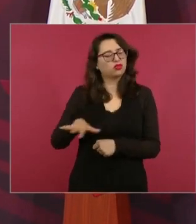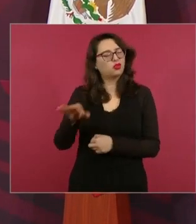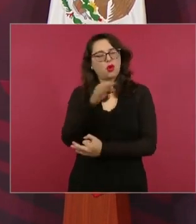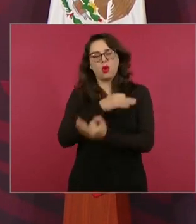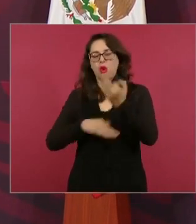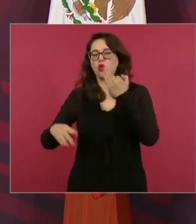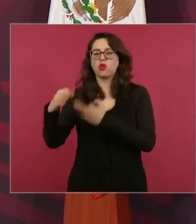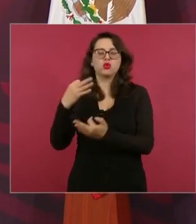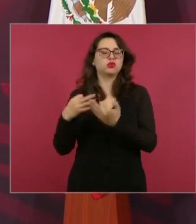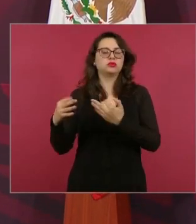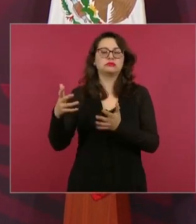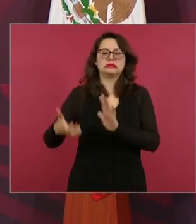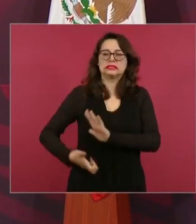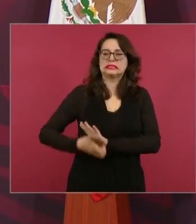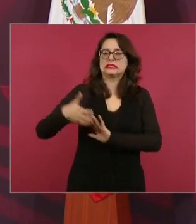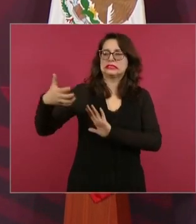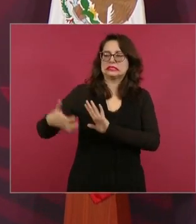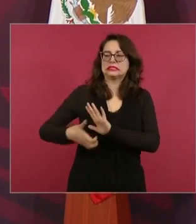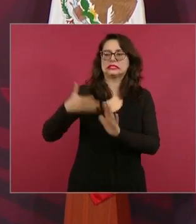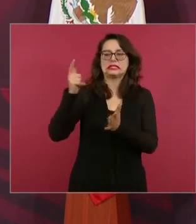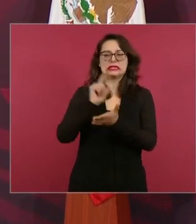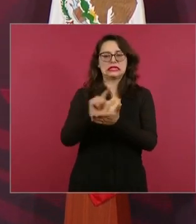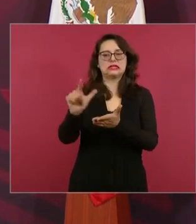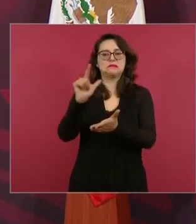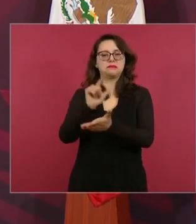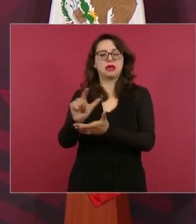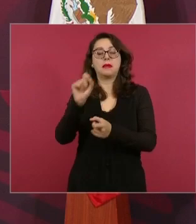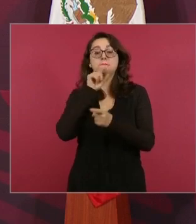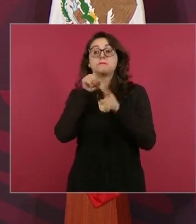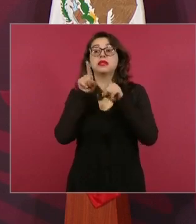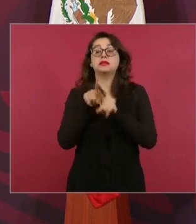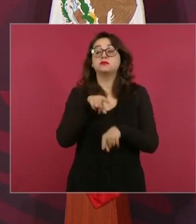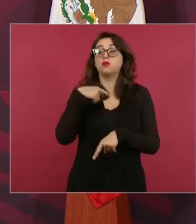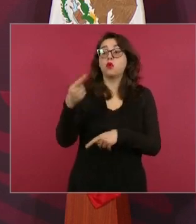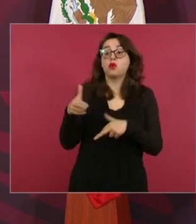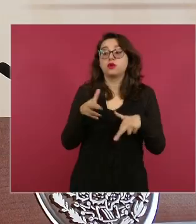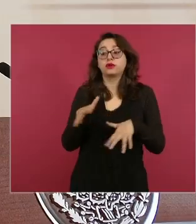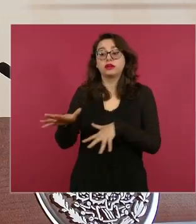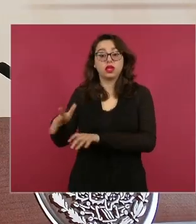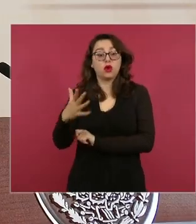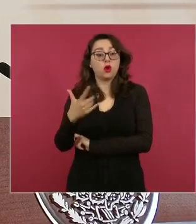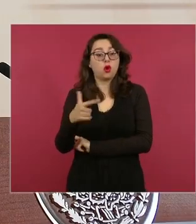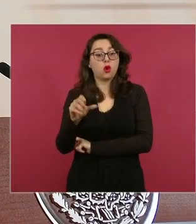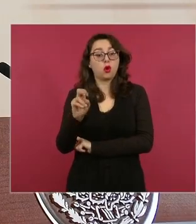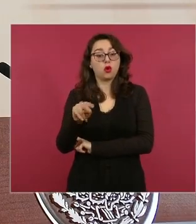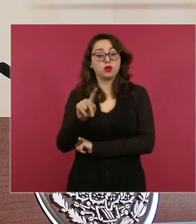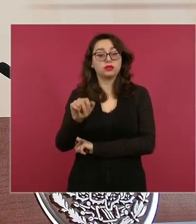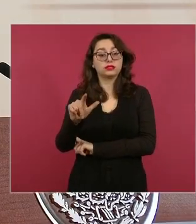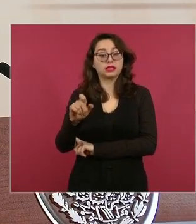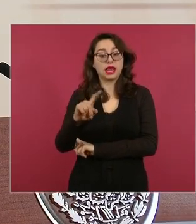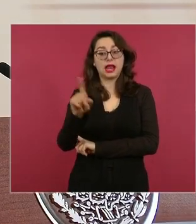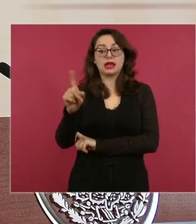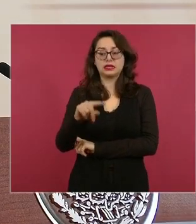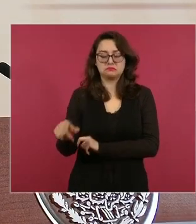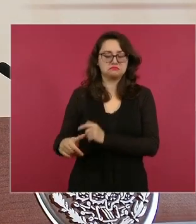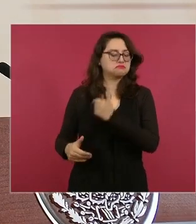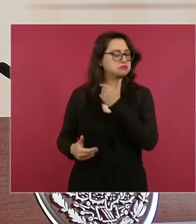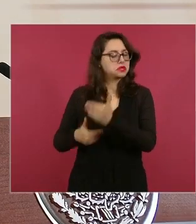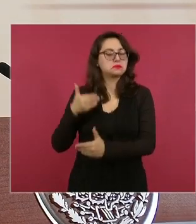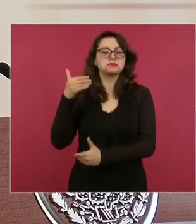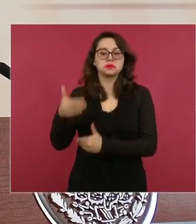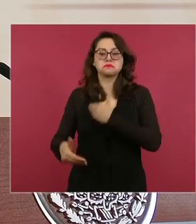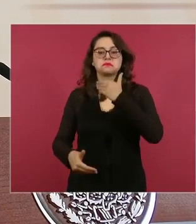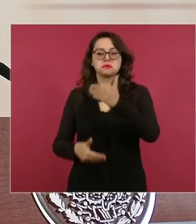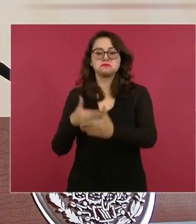y también en el río González que está trabajando en el desasolve se ha avanzado bastante